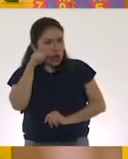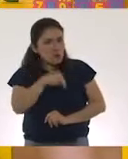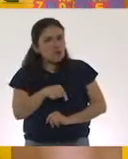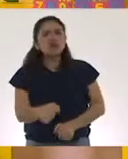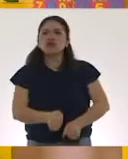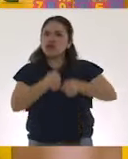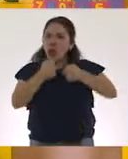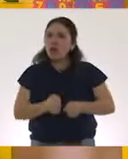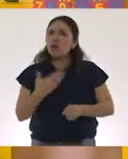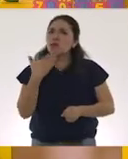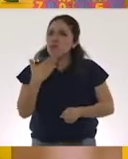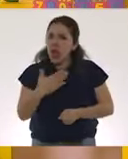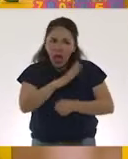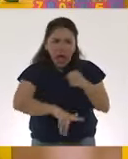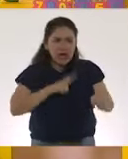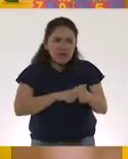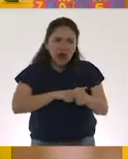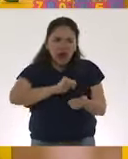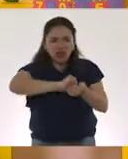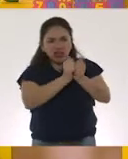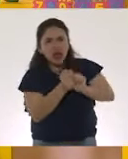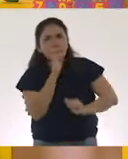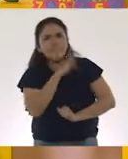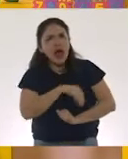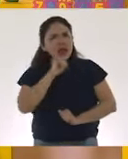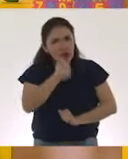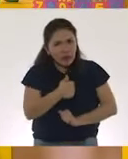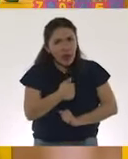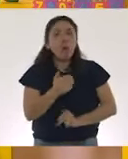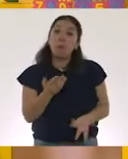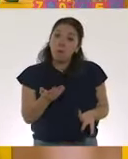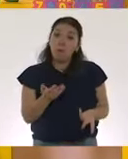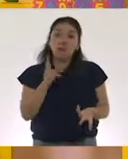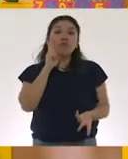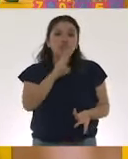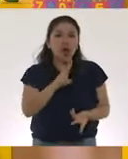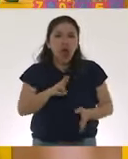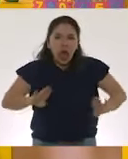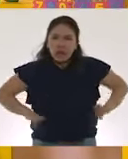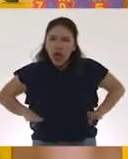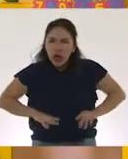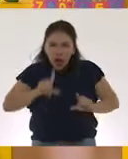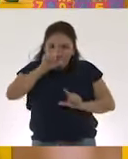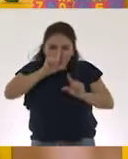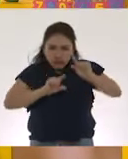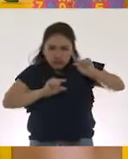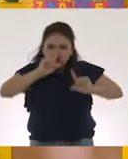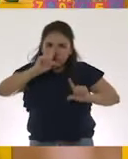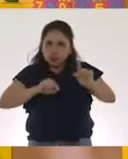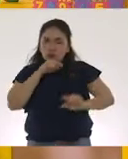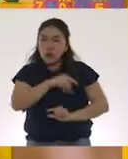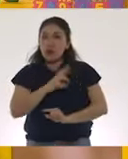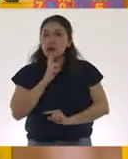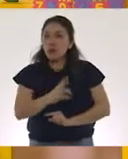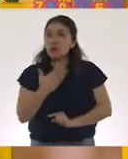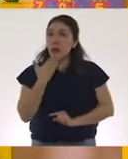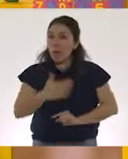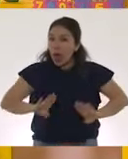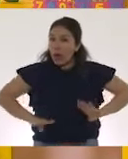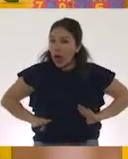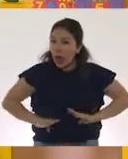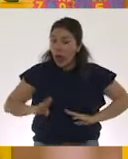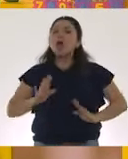segura en animales y que hemos visto a qué dosis genera una respuesta ideal,